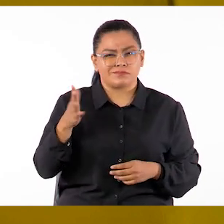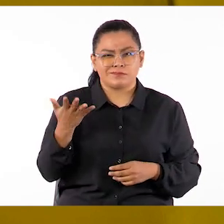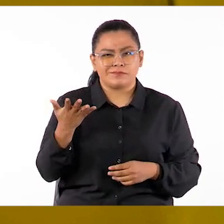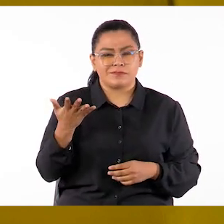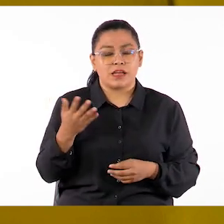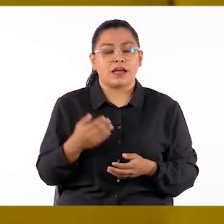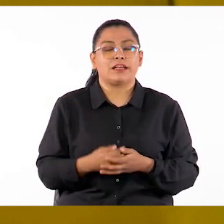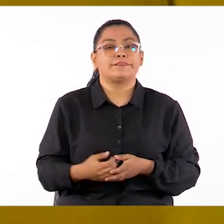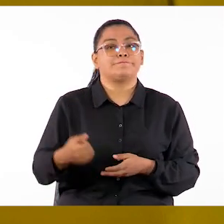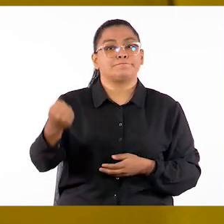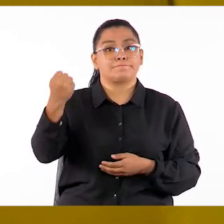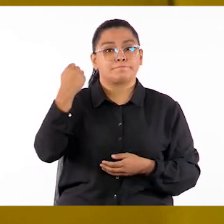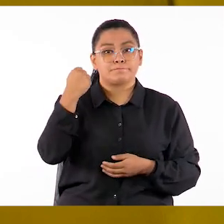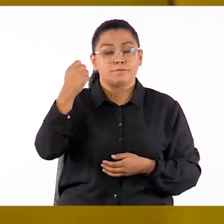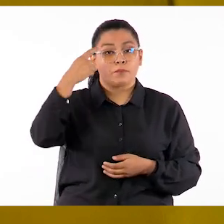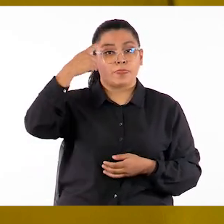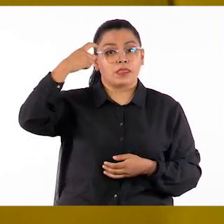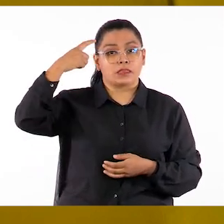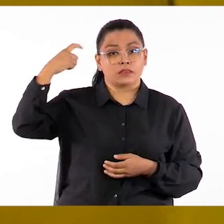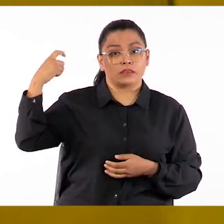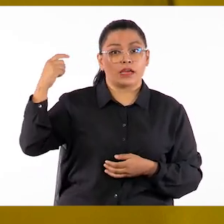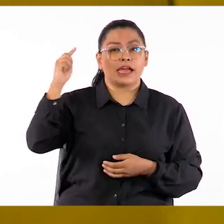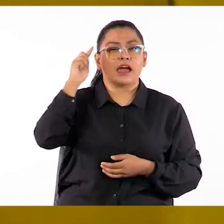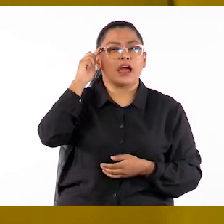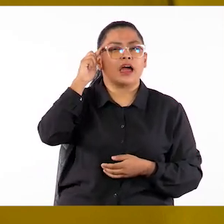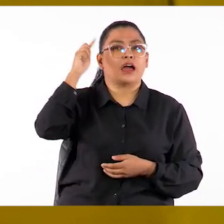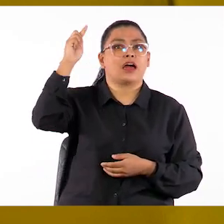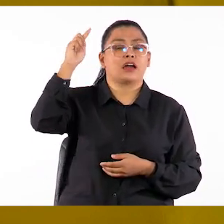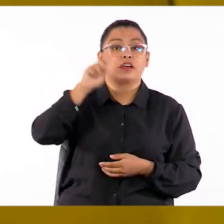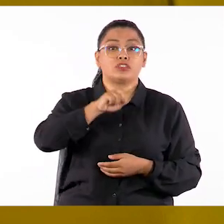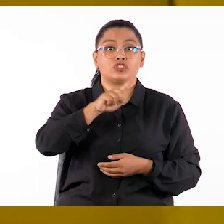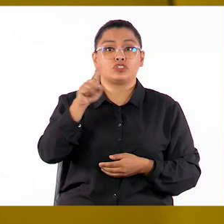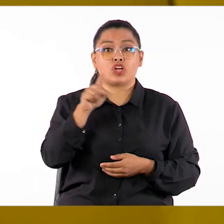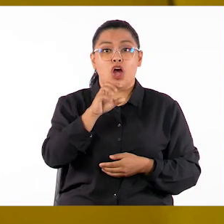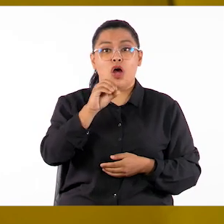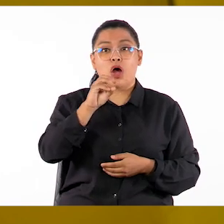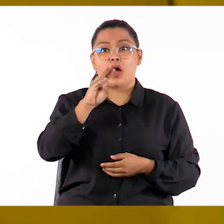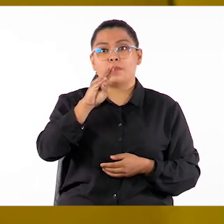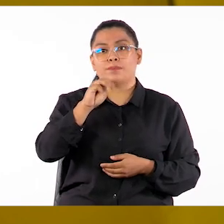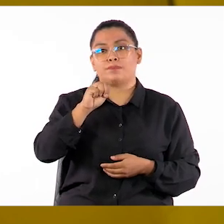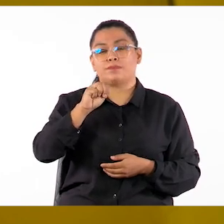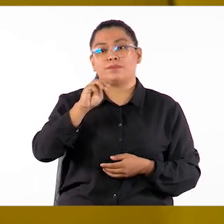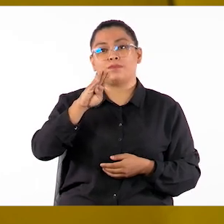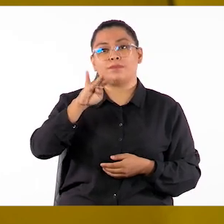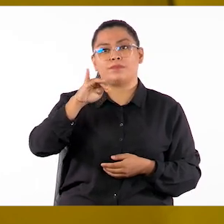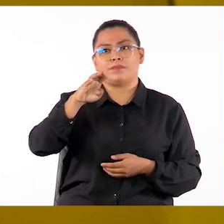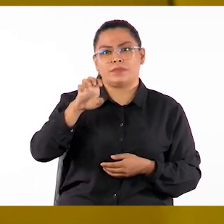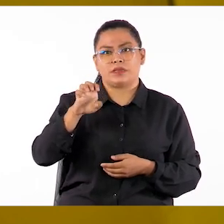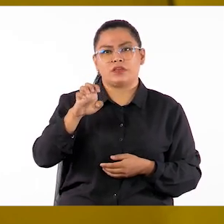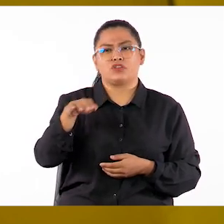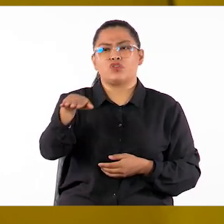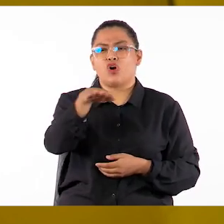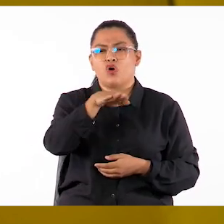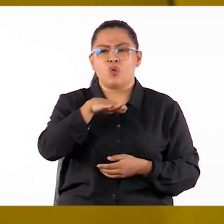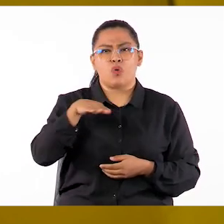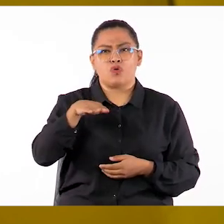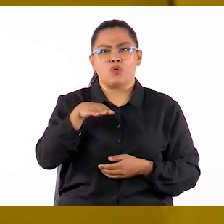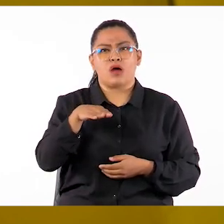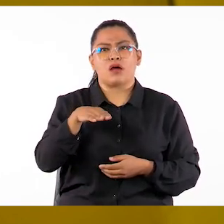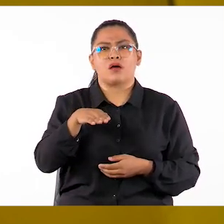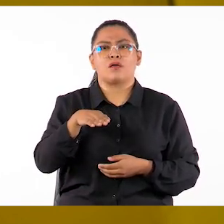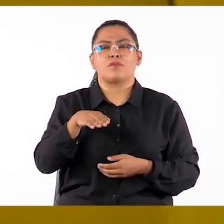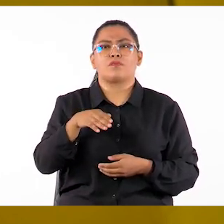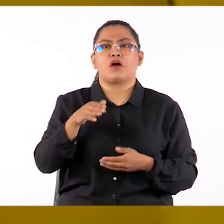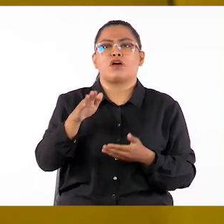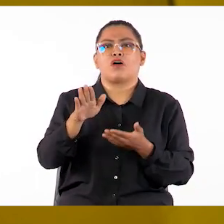importante es acordarnos de las ideas zombies, para saber que no tenemos que ocupar ese espacio solo para transmitir